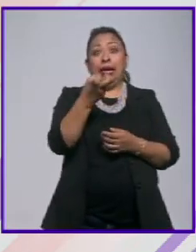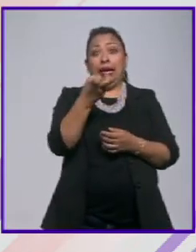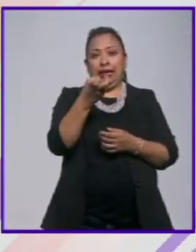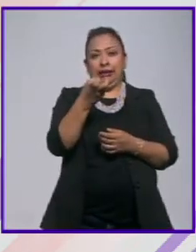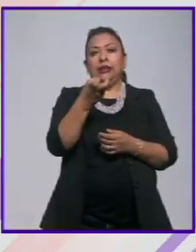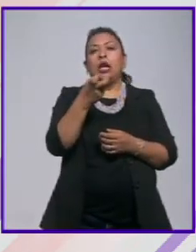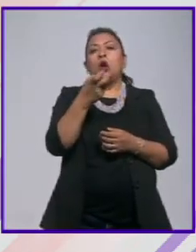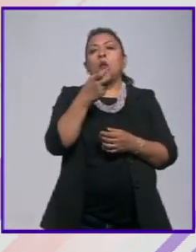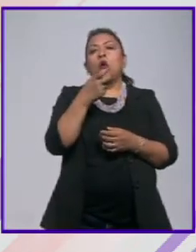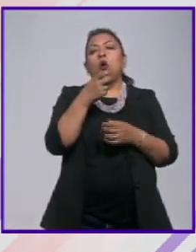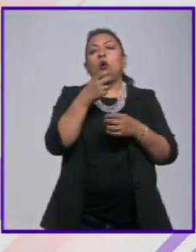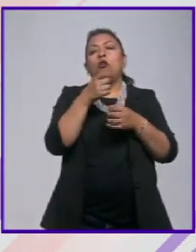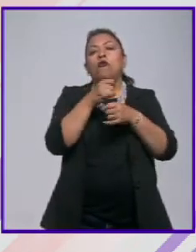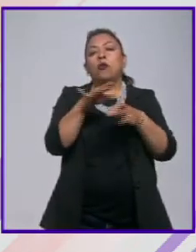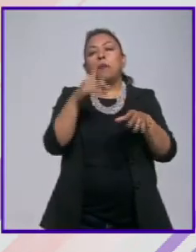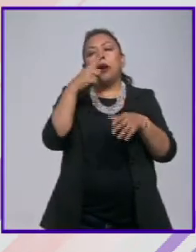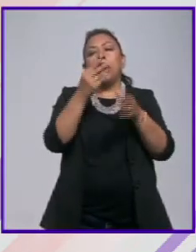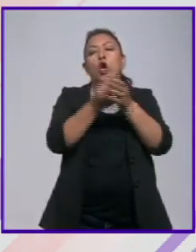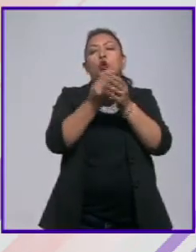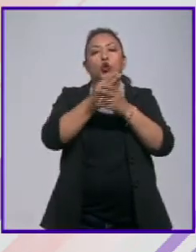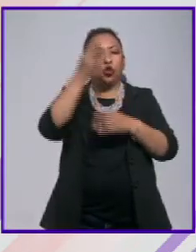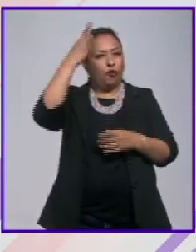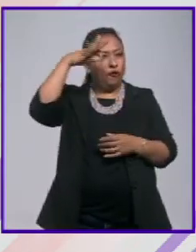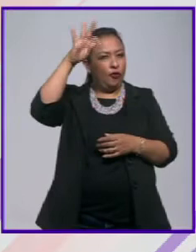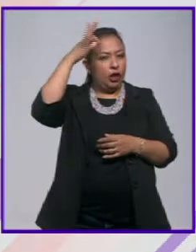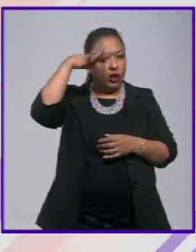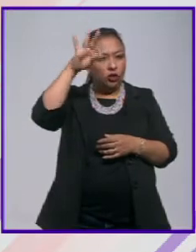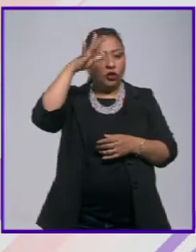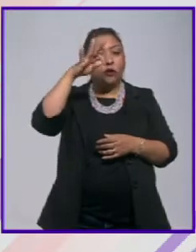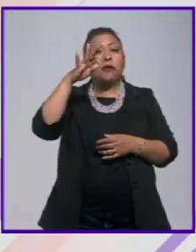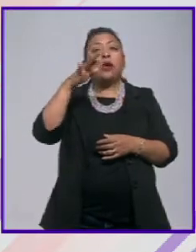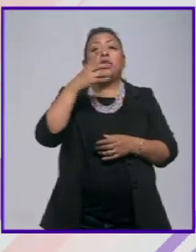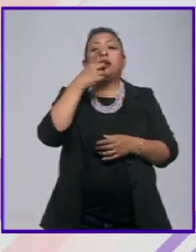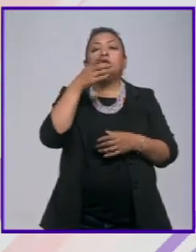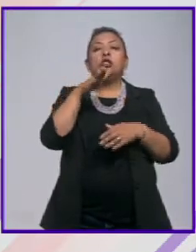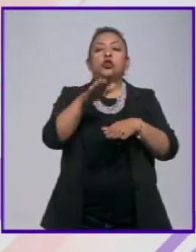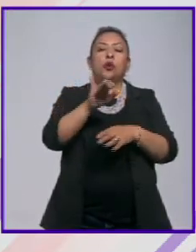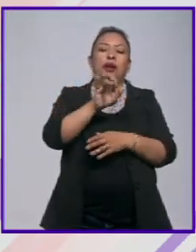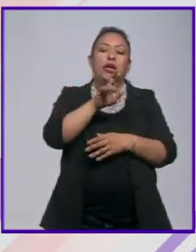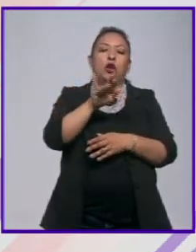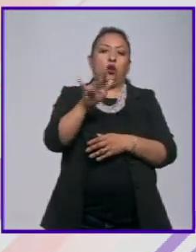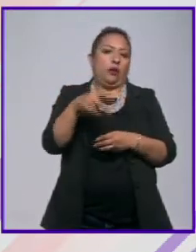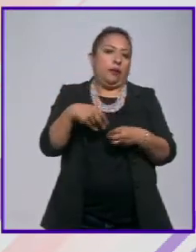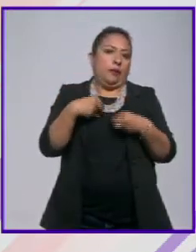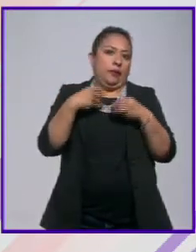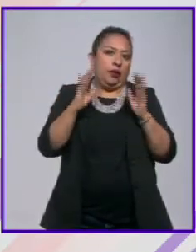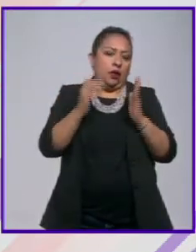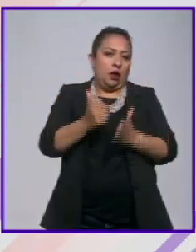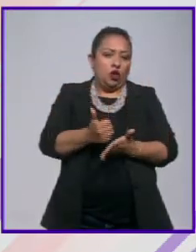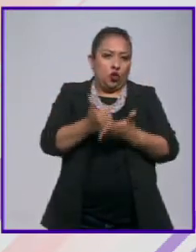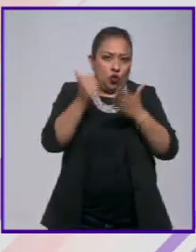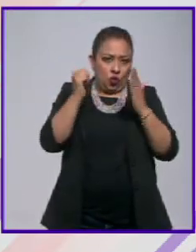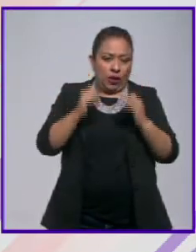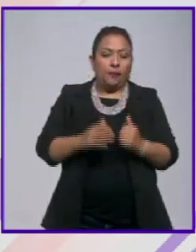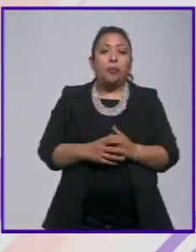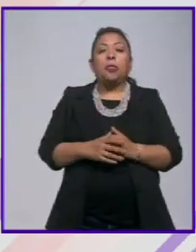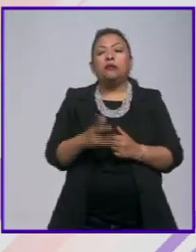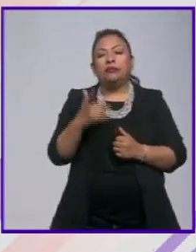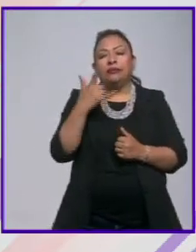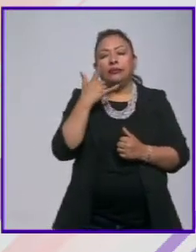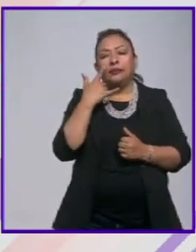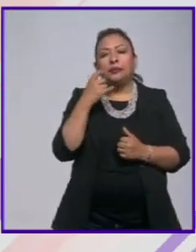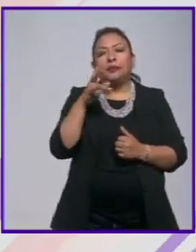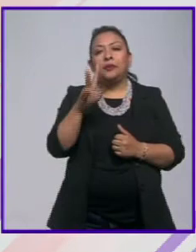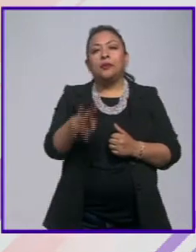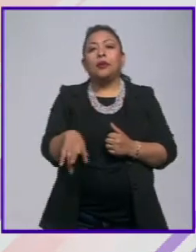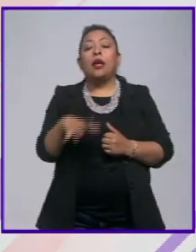notas para sus cursos de filosofía donde disierta acerca de la ironía como forma de vida que curiosamente